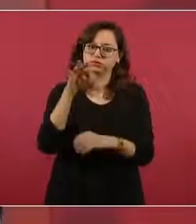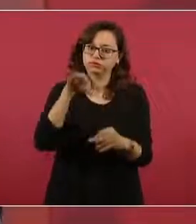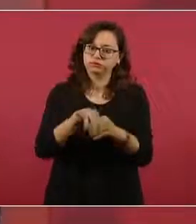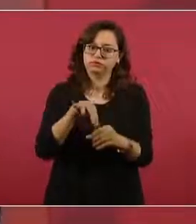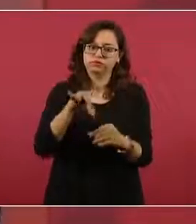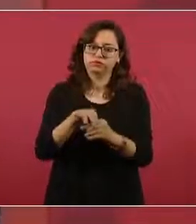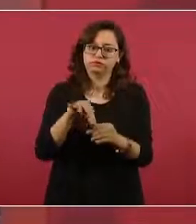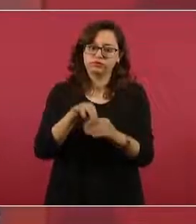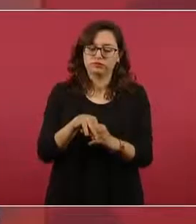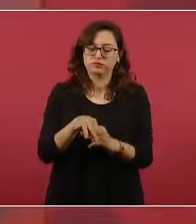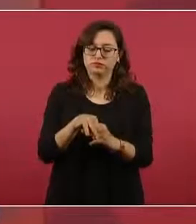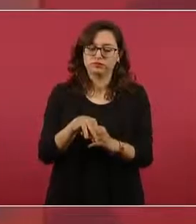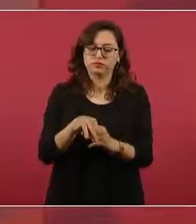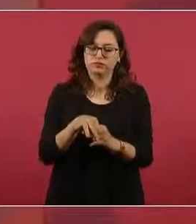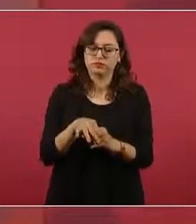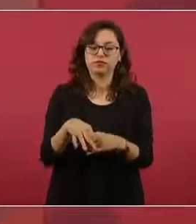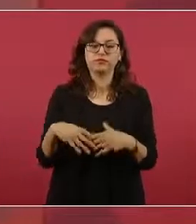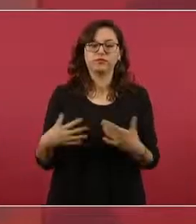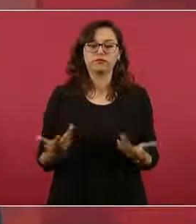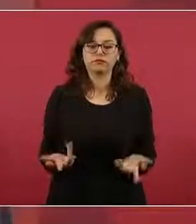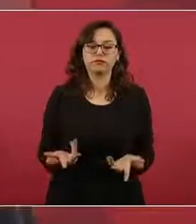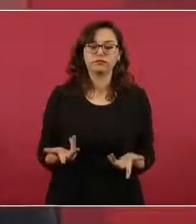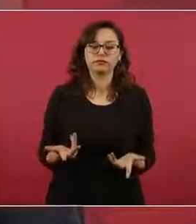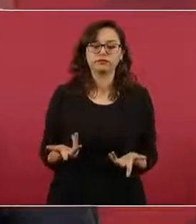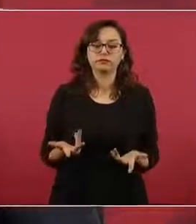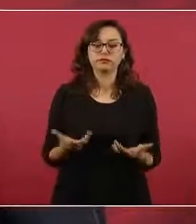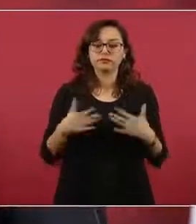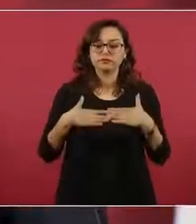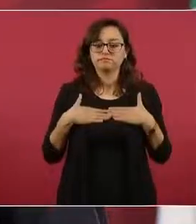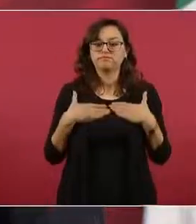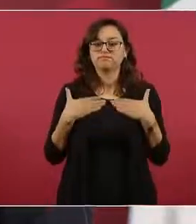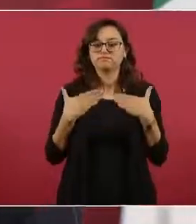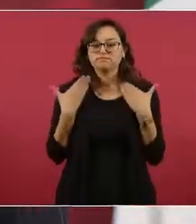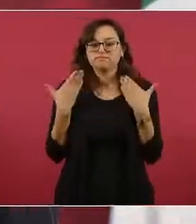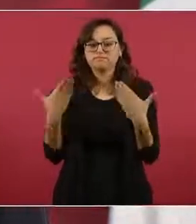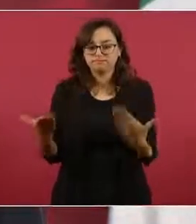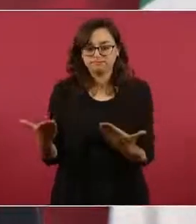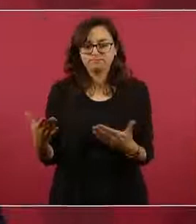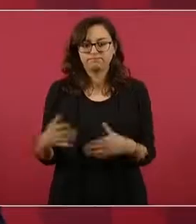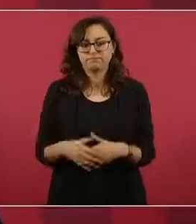tenerle mucha confianza al pueblo.